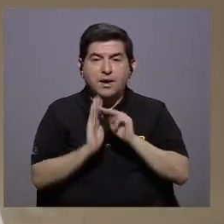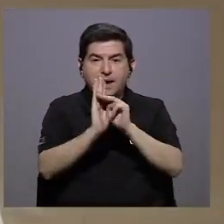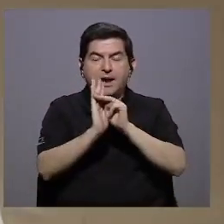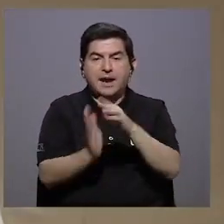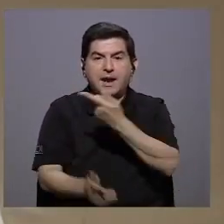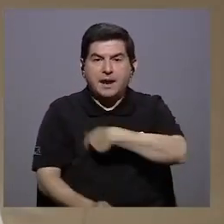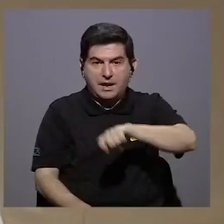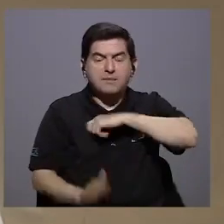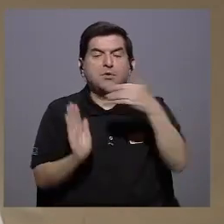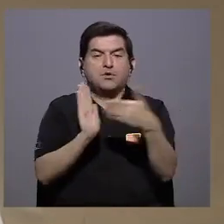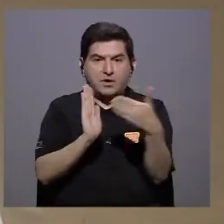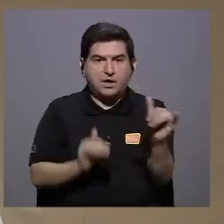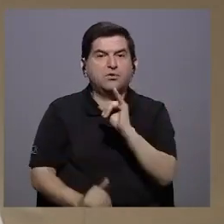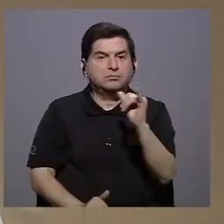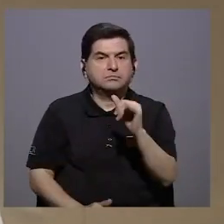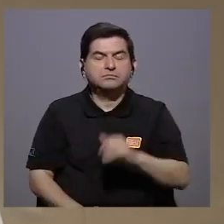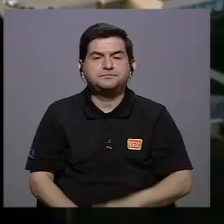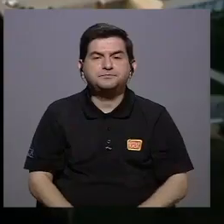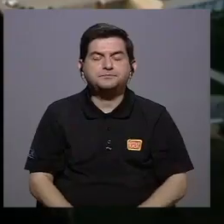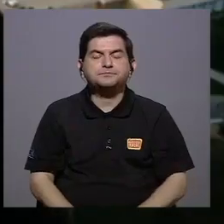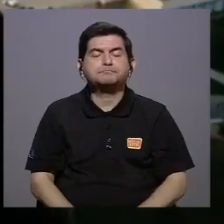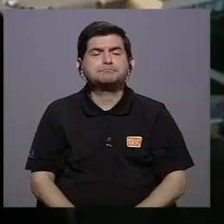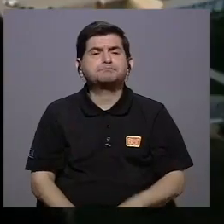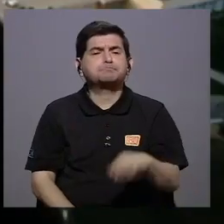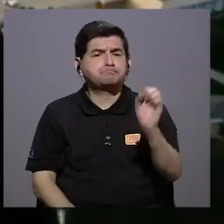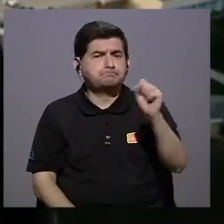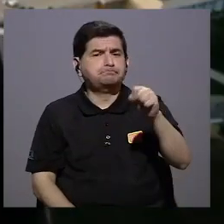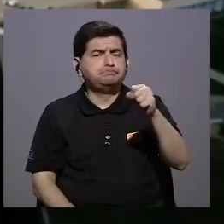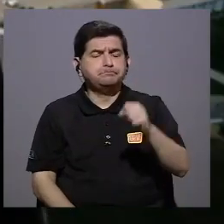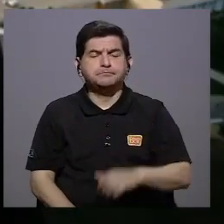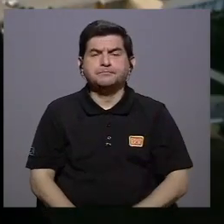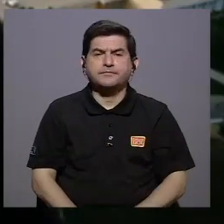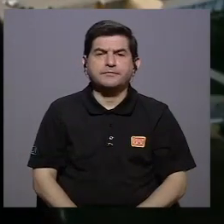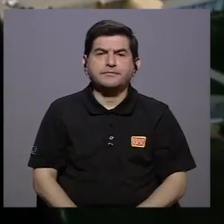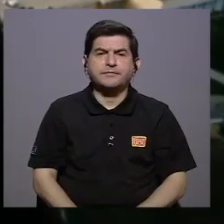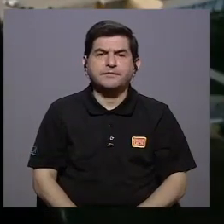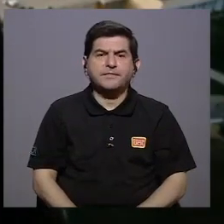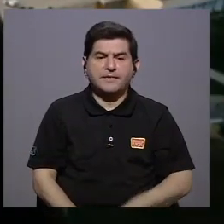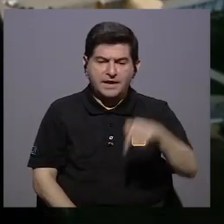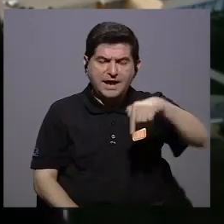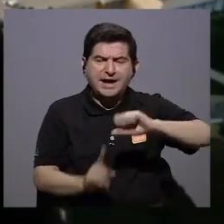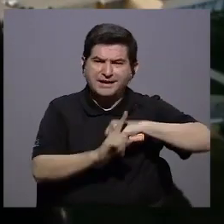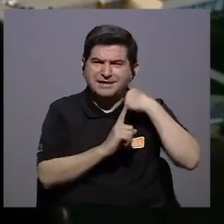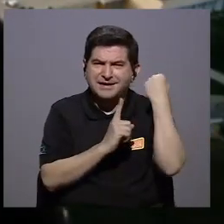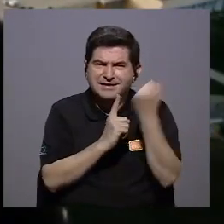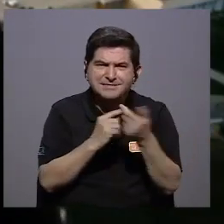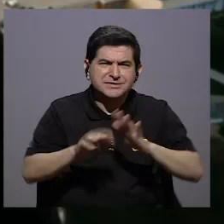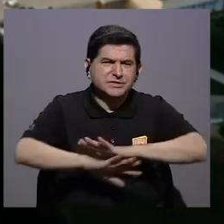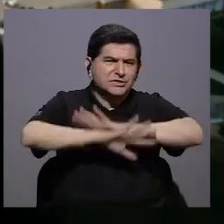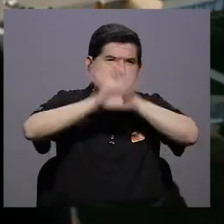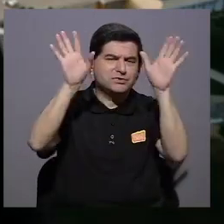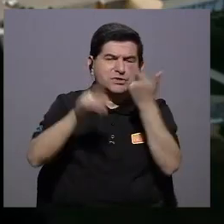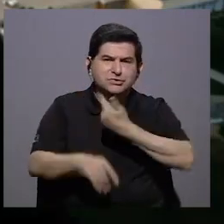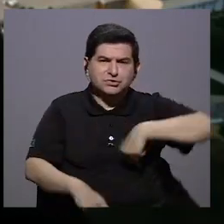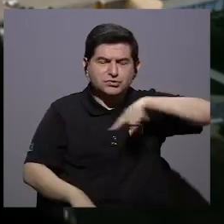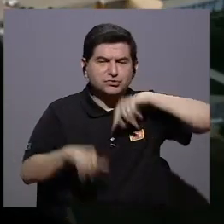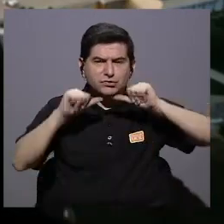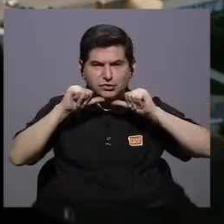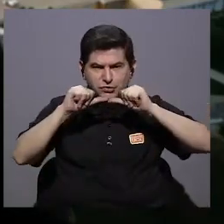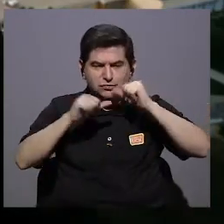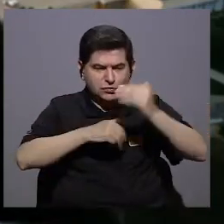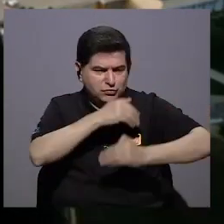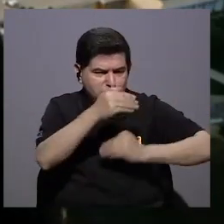español sé que lo resiente Sí, mira Marlon aquí la cuestión es muy clara si nosotros